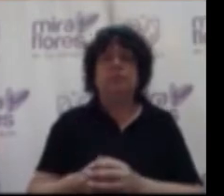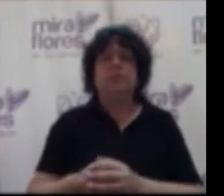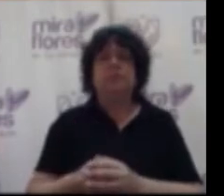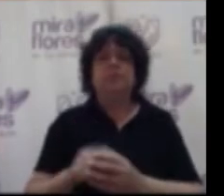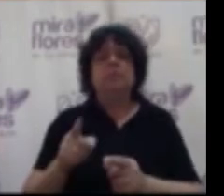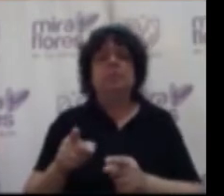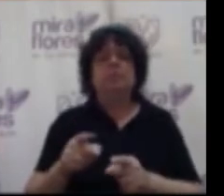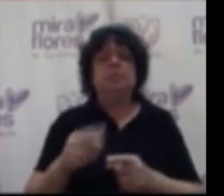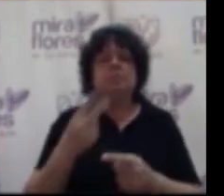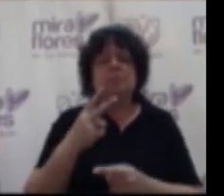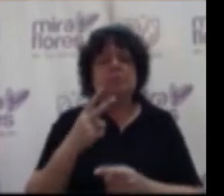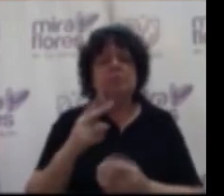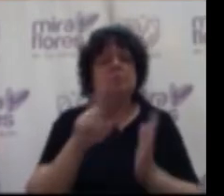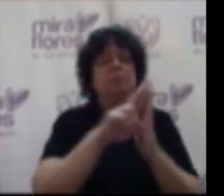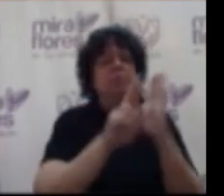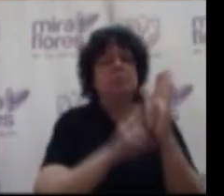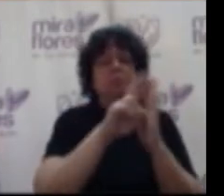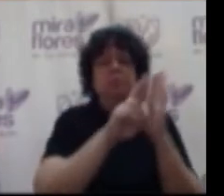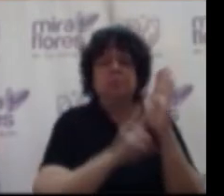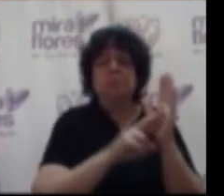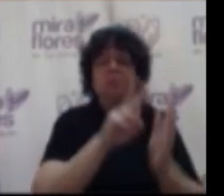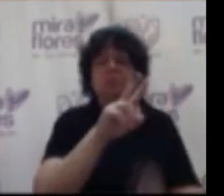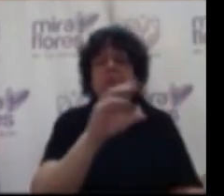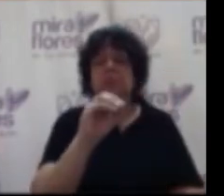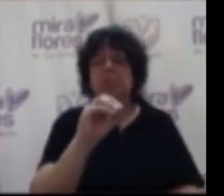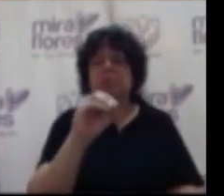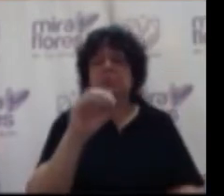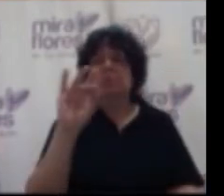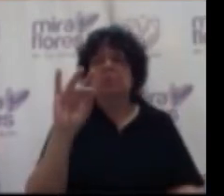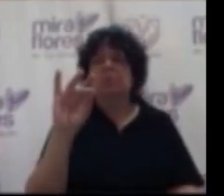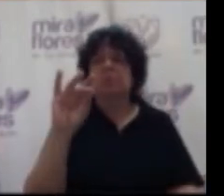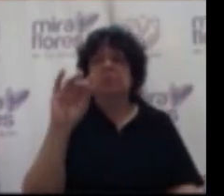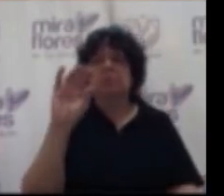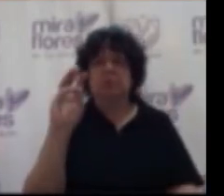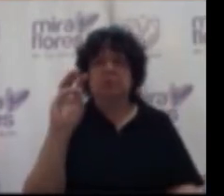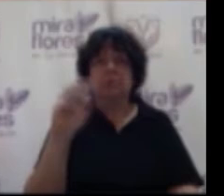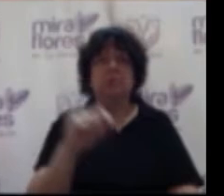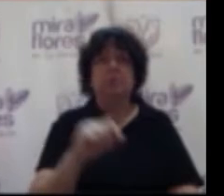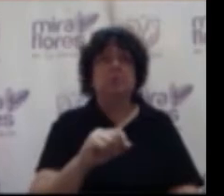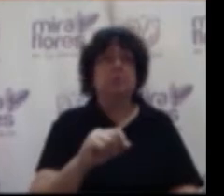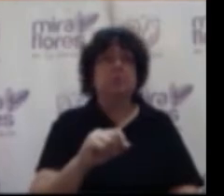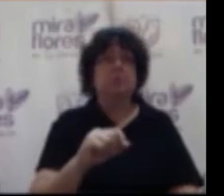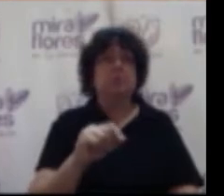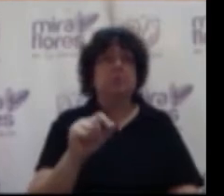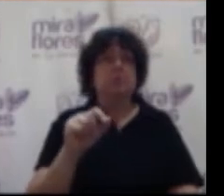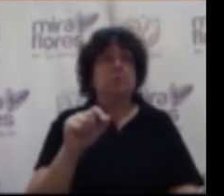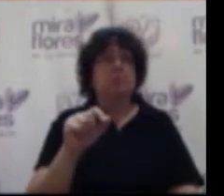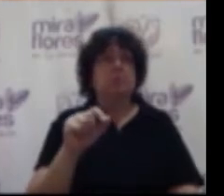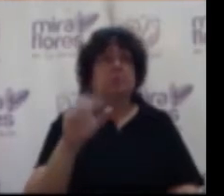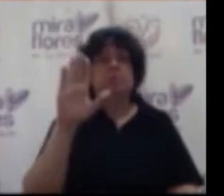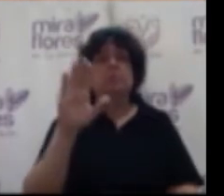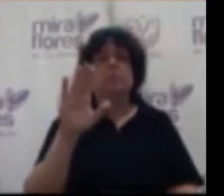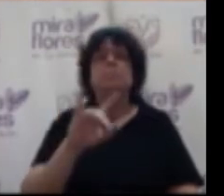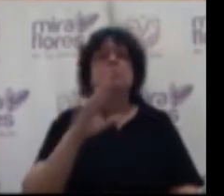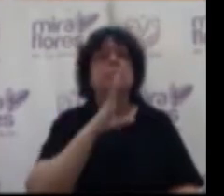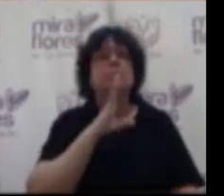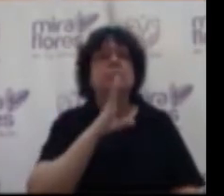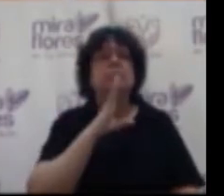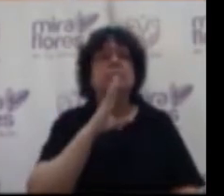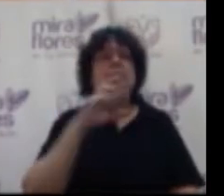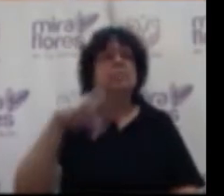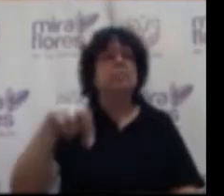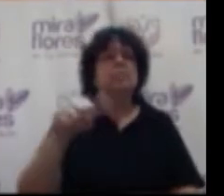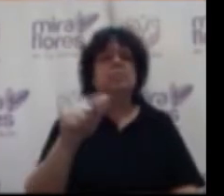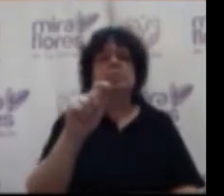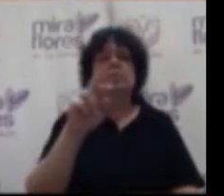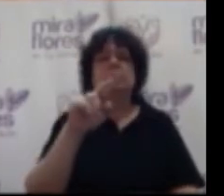y de conformidad con lo previsto en la ordenanza número veinte ochenta y seis al debate si tiene el uso de la palabra